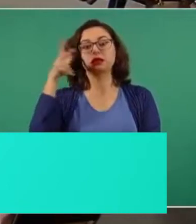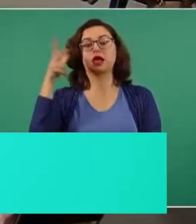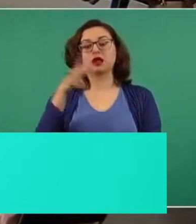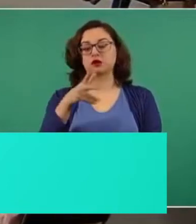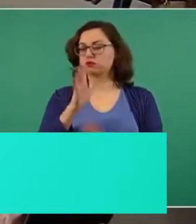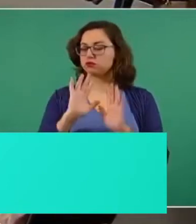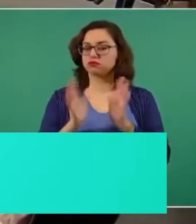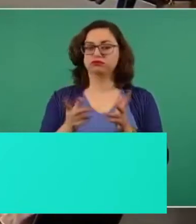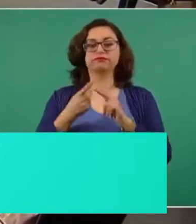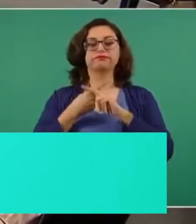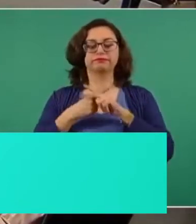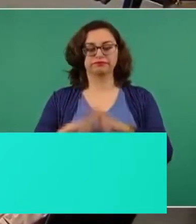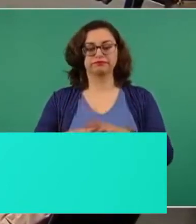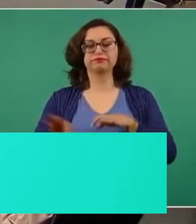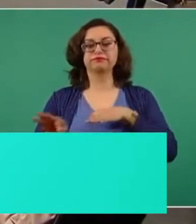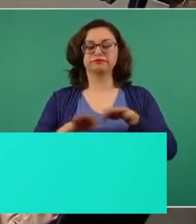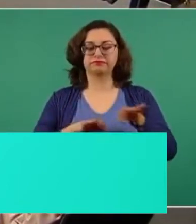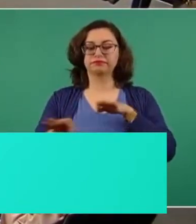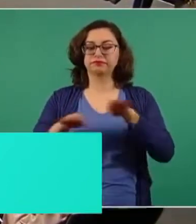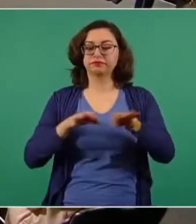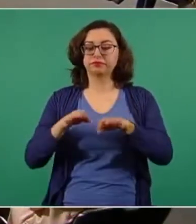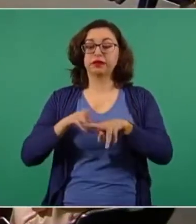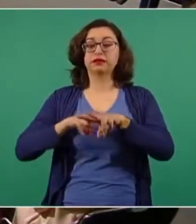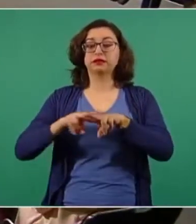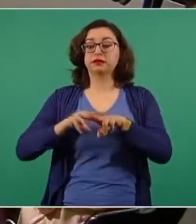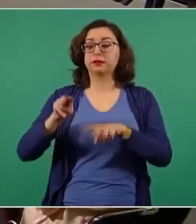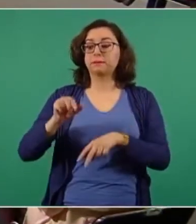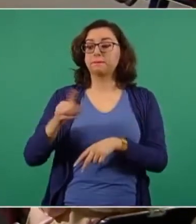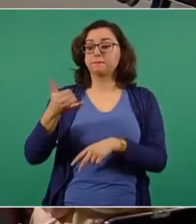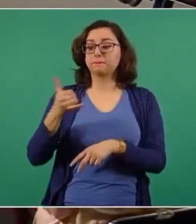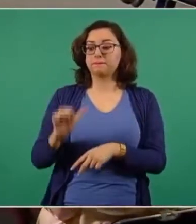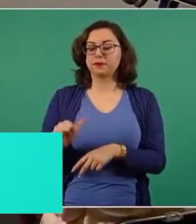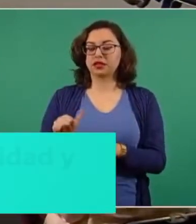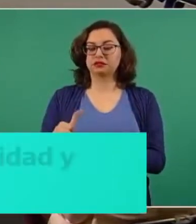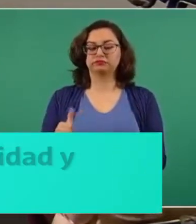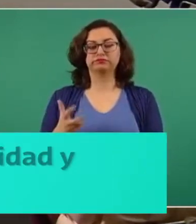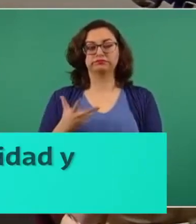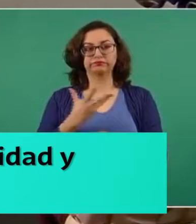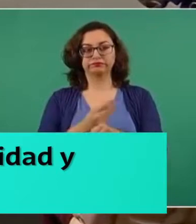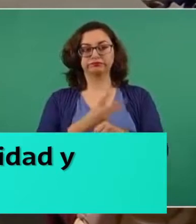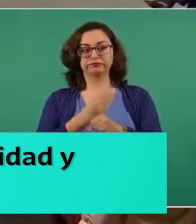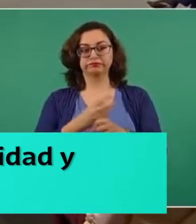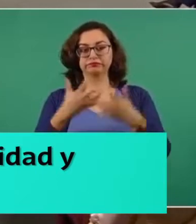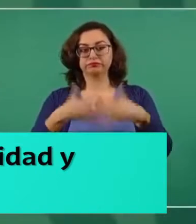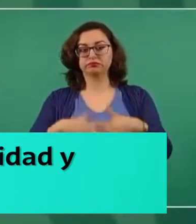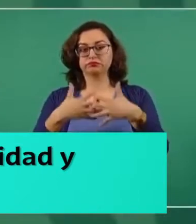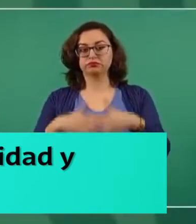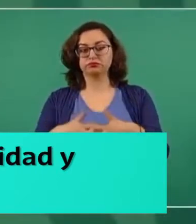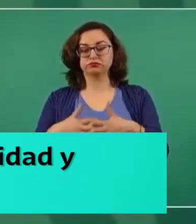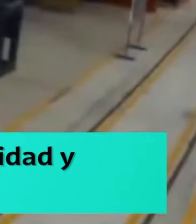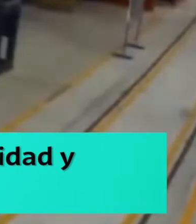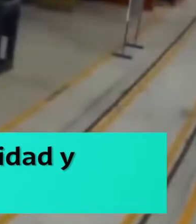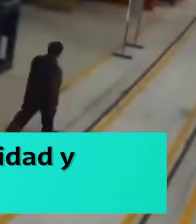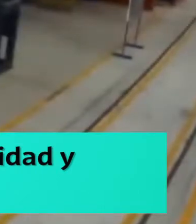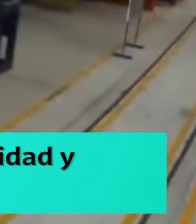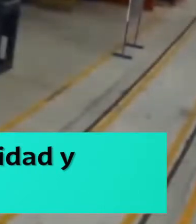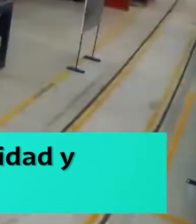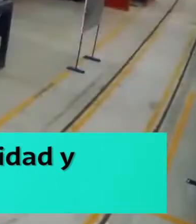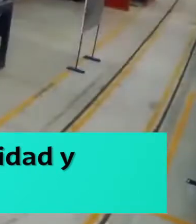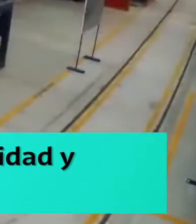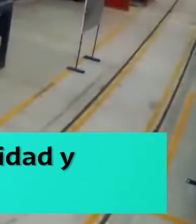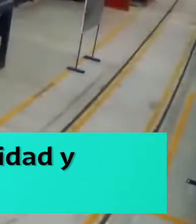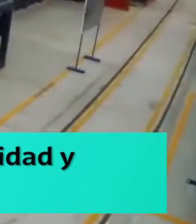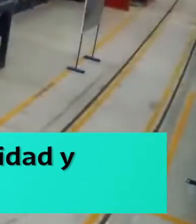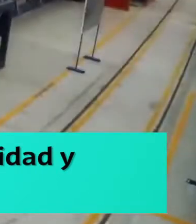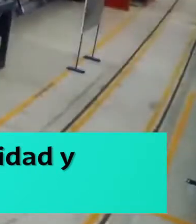desarrollo y la construcción del Tren Maya, que contará con los más altos estándares de seguridad y tecnología